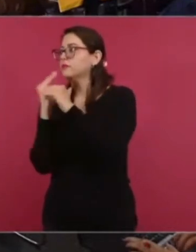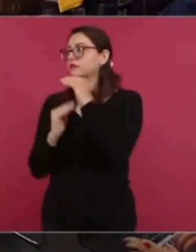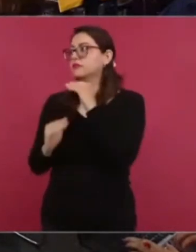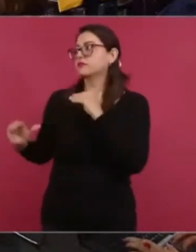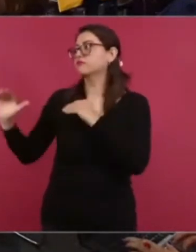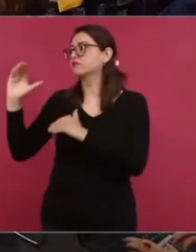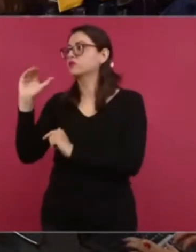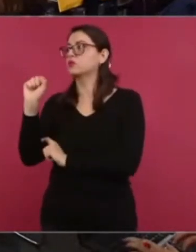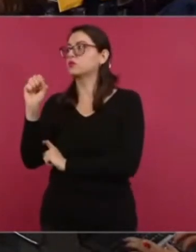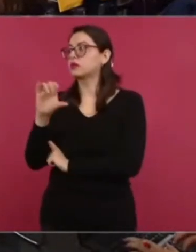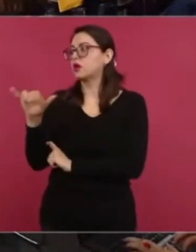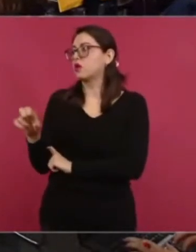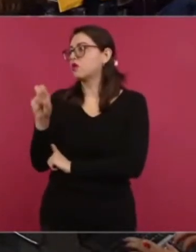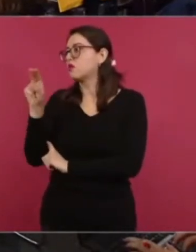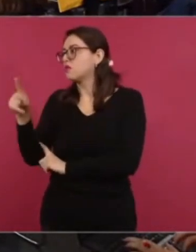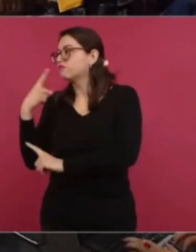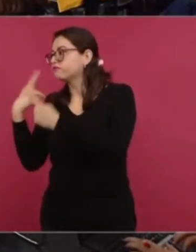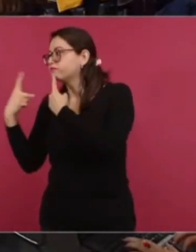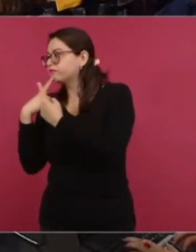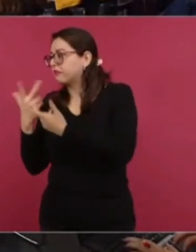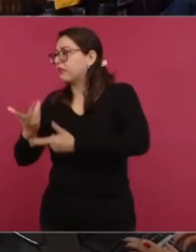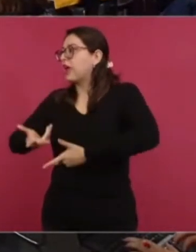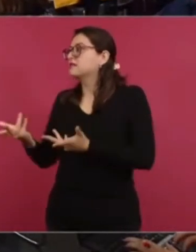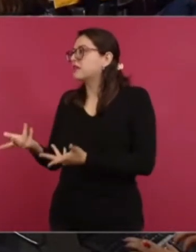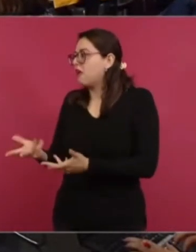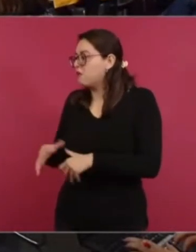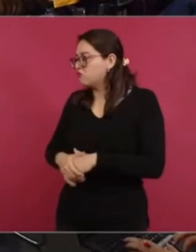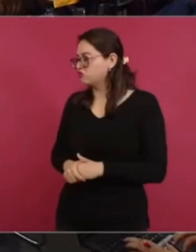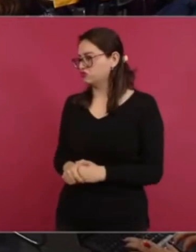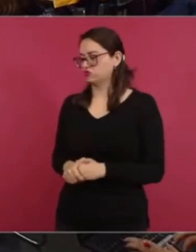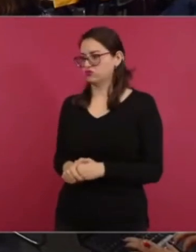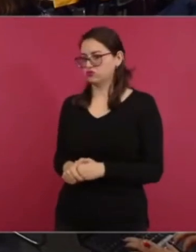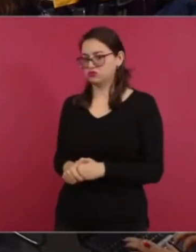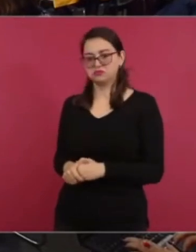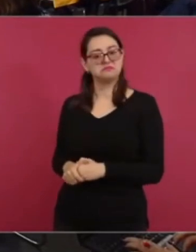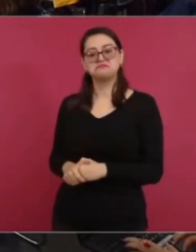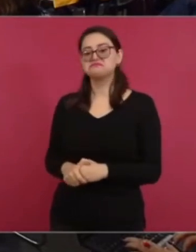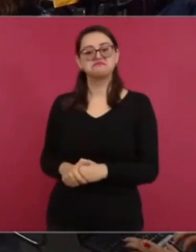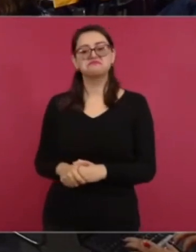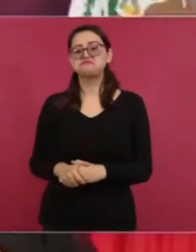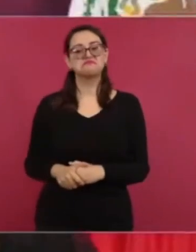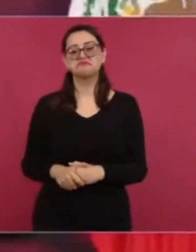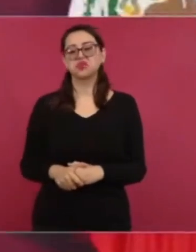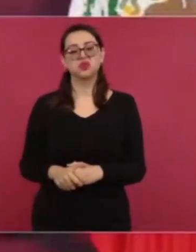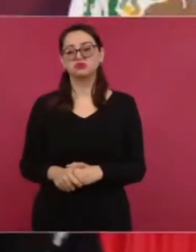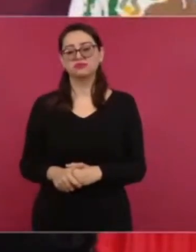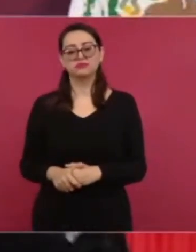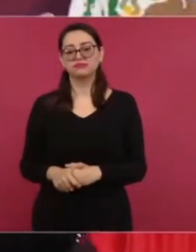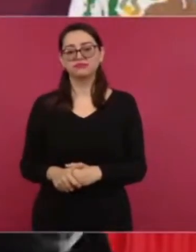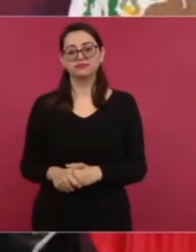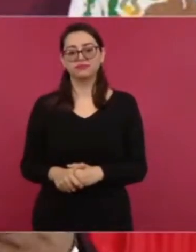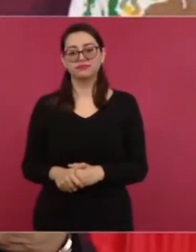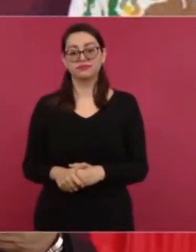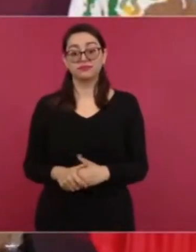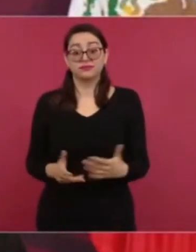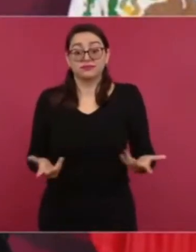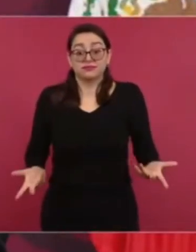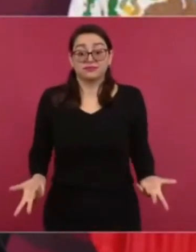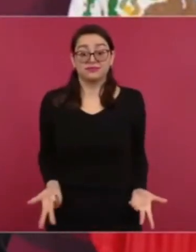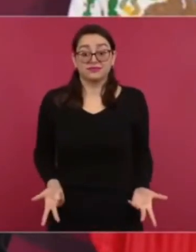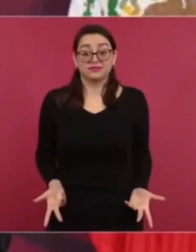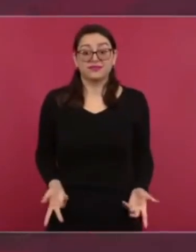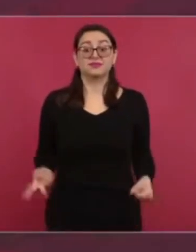la Suprema Corte de Justicia o él mismo esto es lo que no tienen los jueces